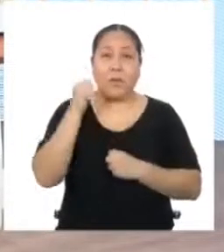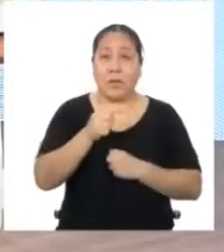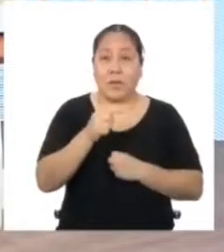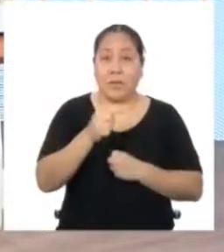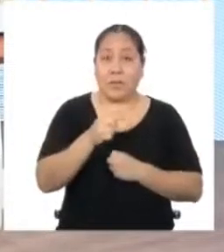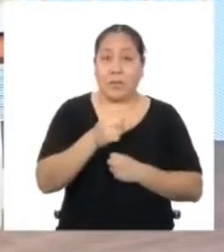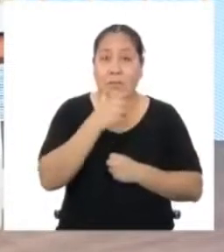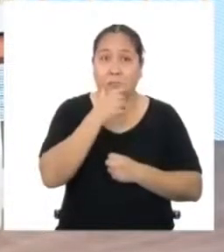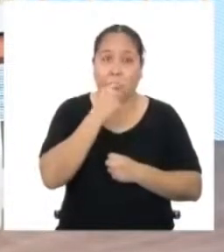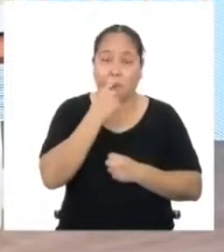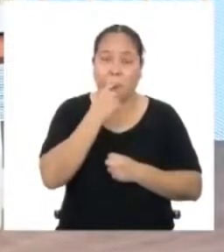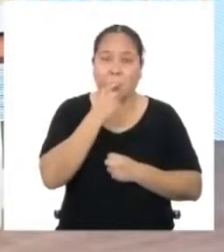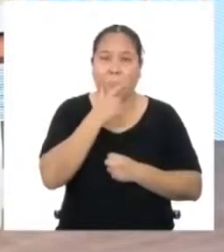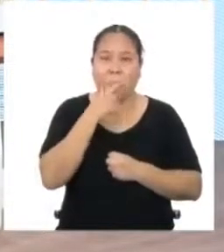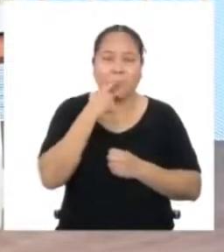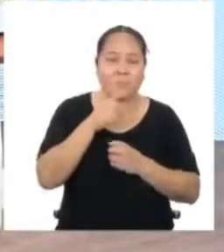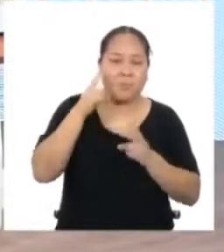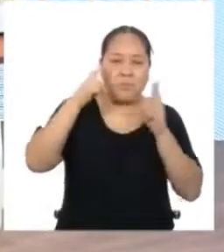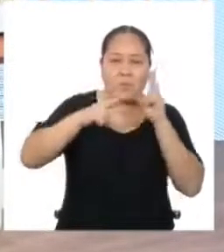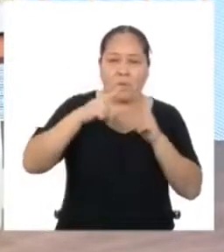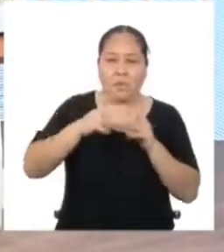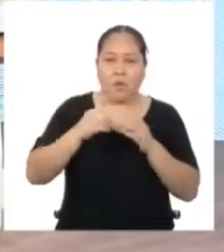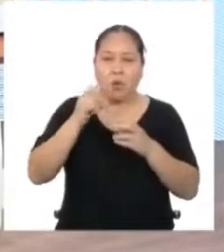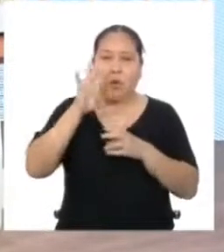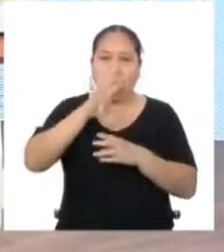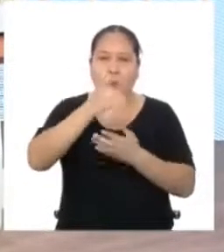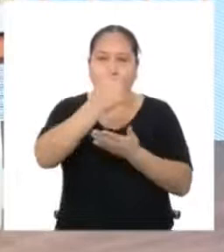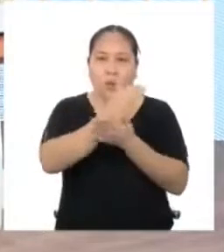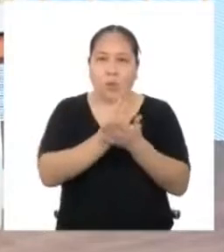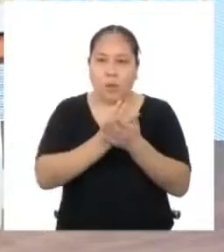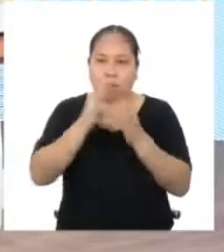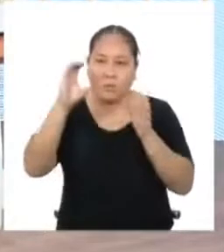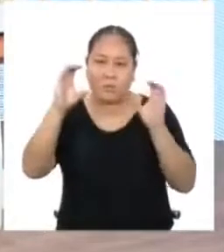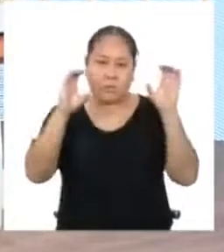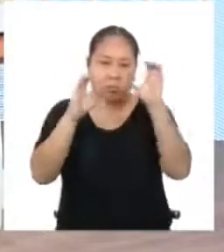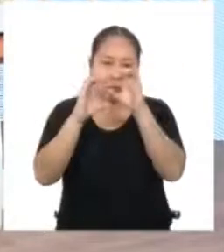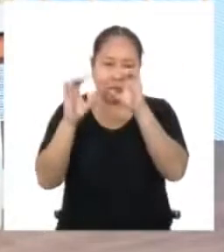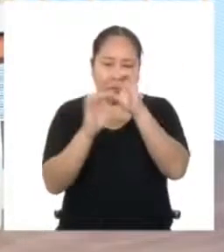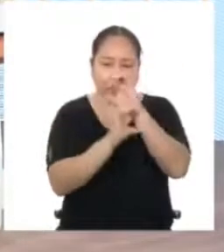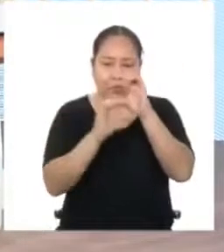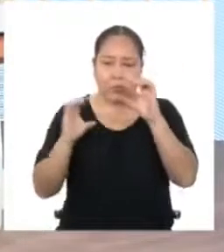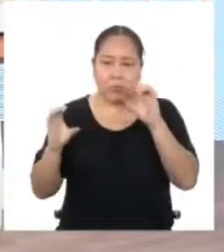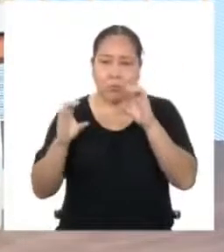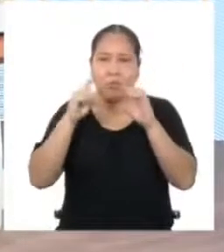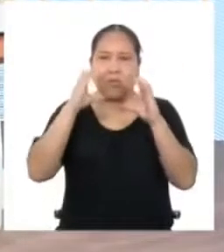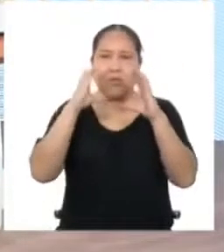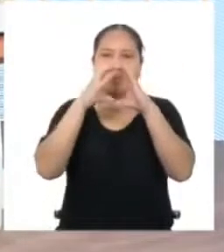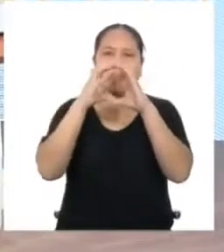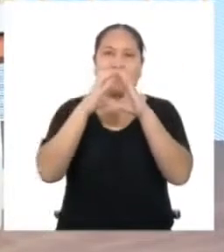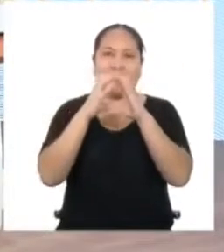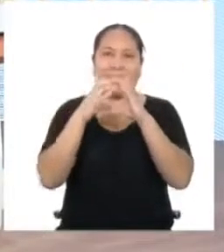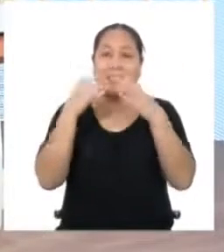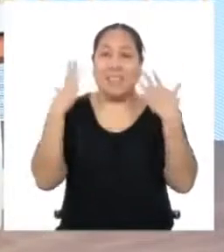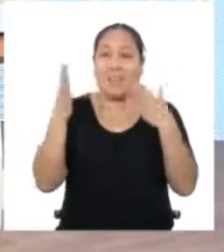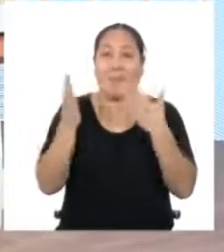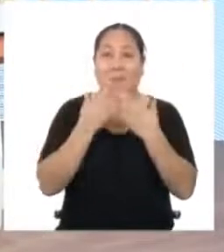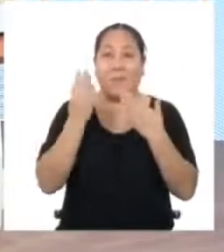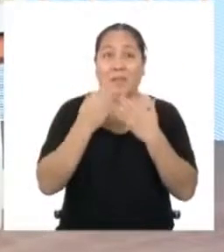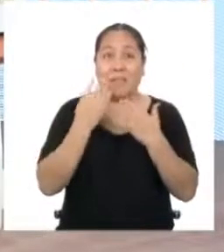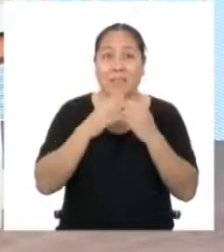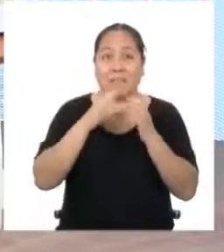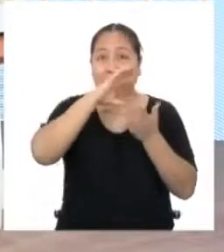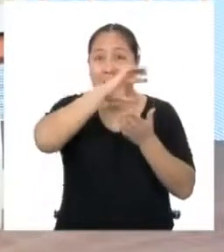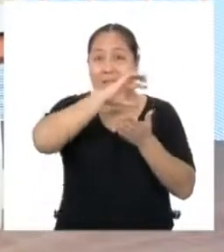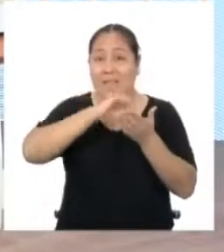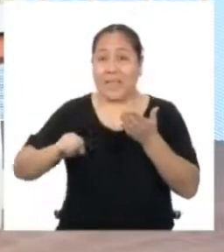me dice que podríamos dividir la figura en cuatro partes Mover las piezas y formar un círculo Ahora que ya está más fácil Tenemos que